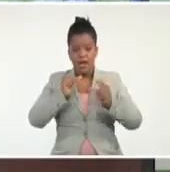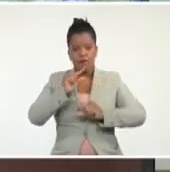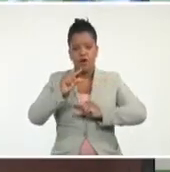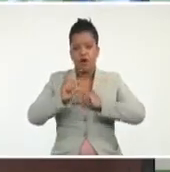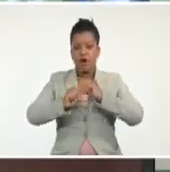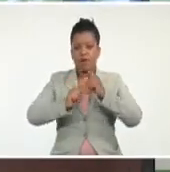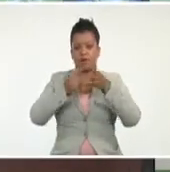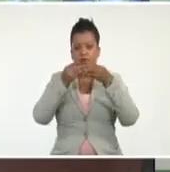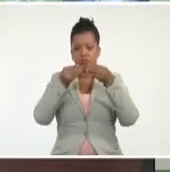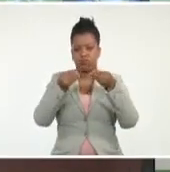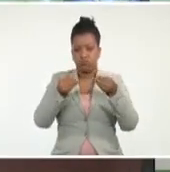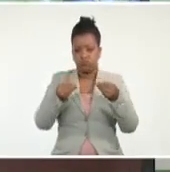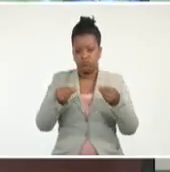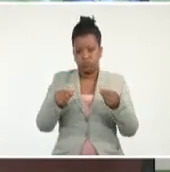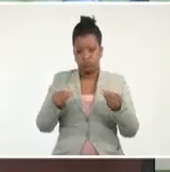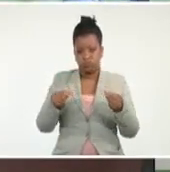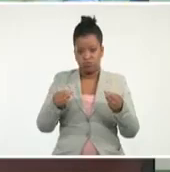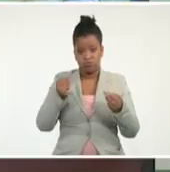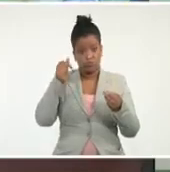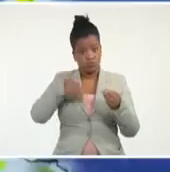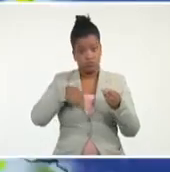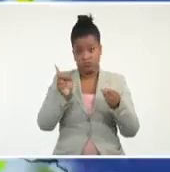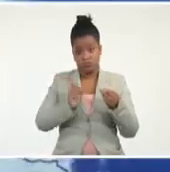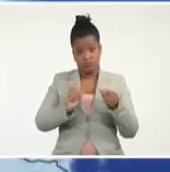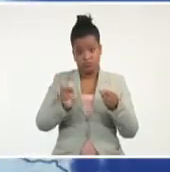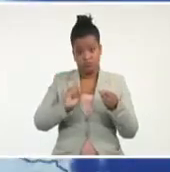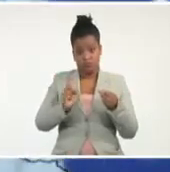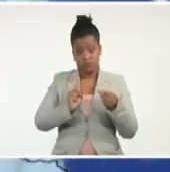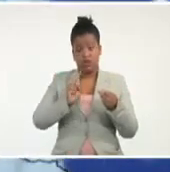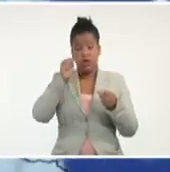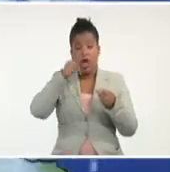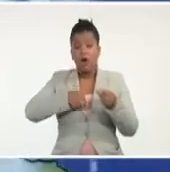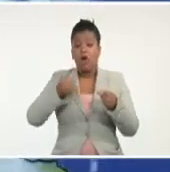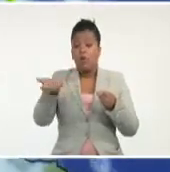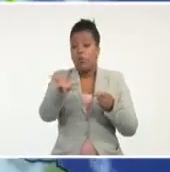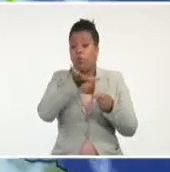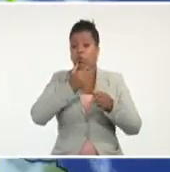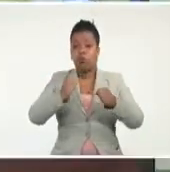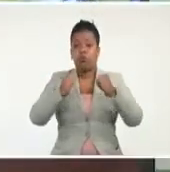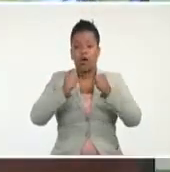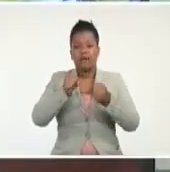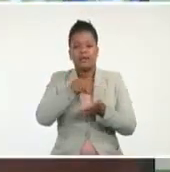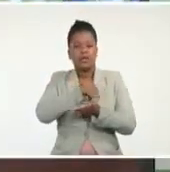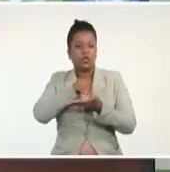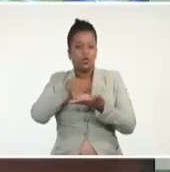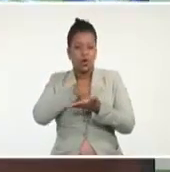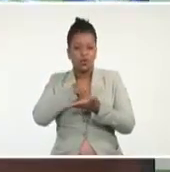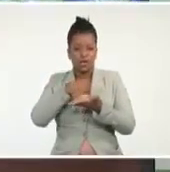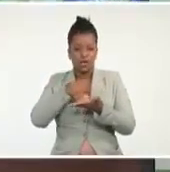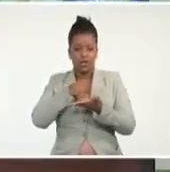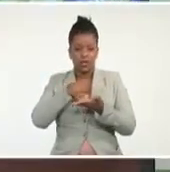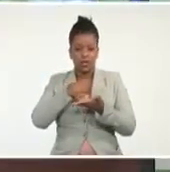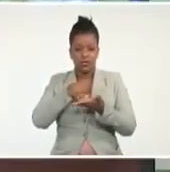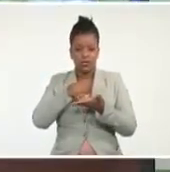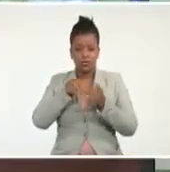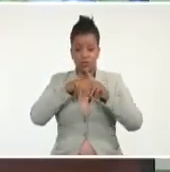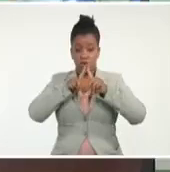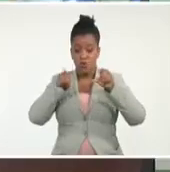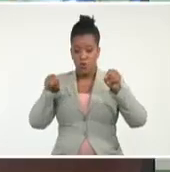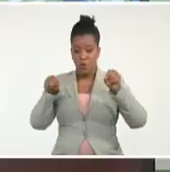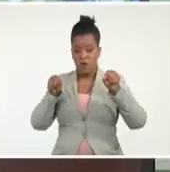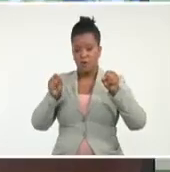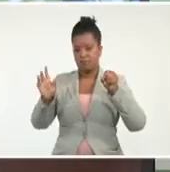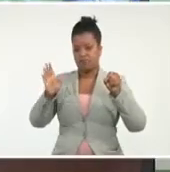a la distancia. En este caso no, en este caso los vientos más fuertes pueden estar aquí, lejos, al